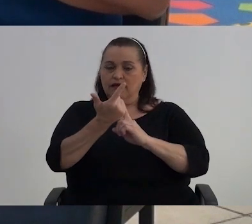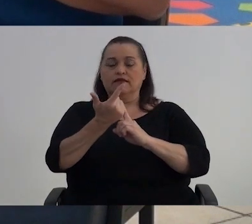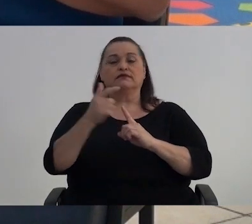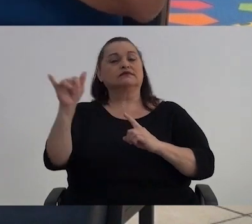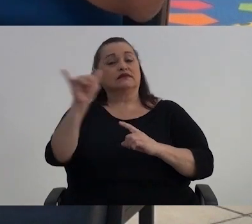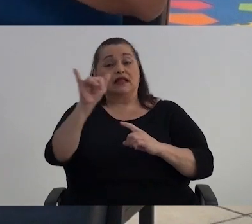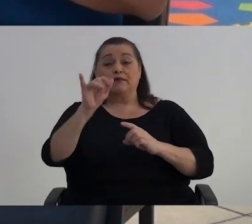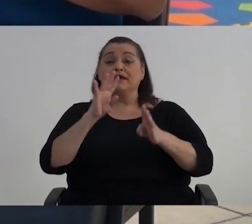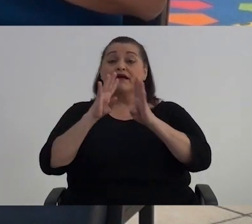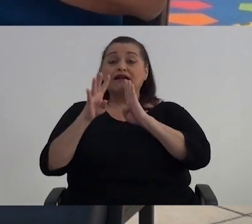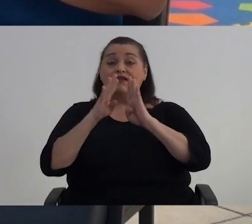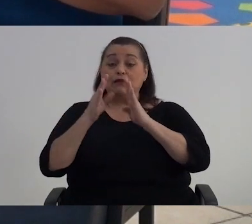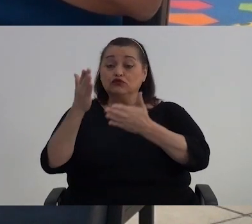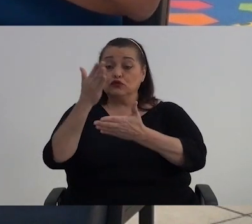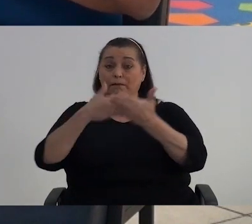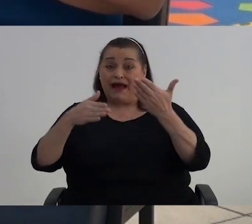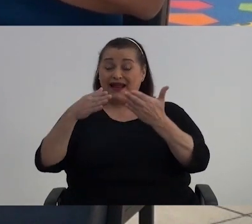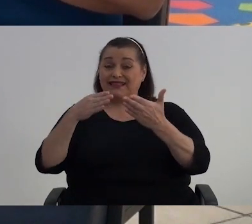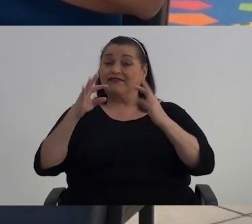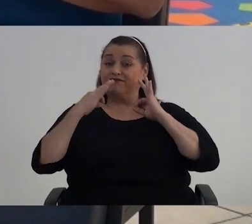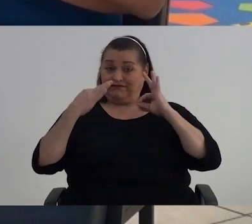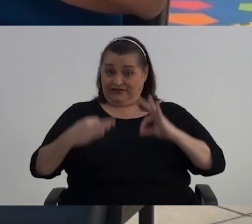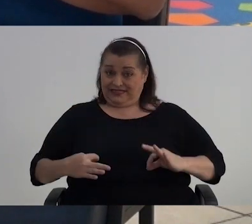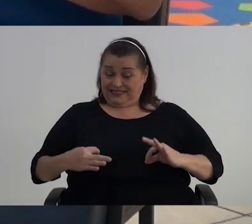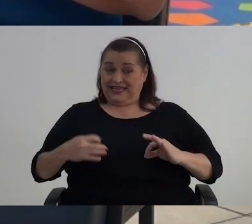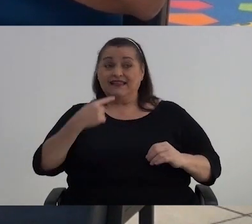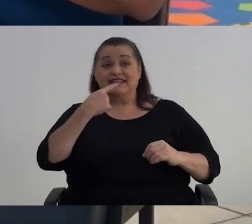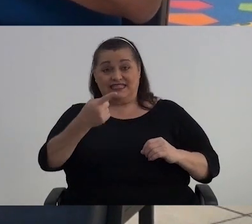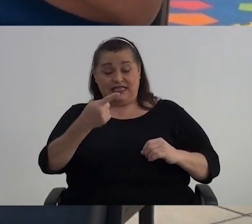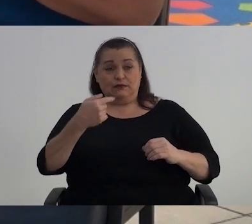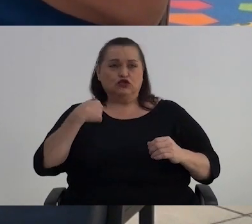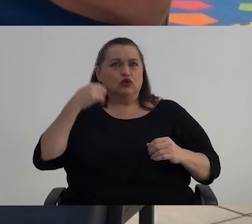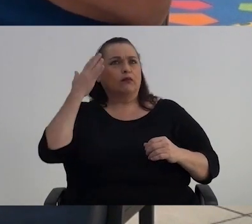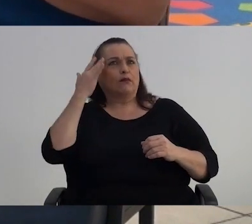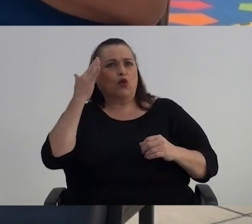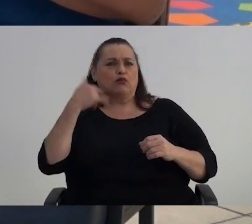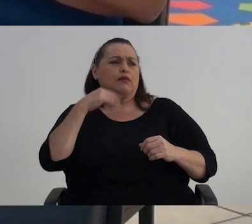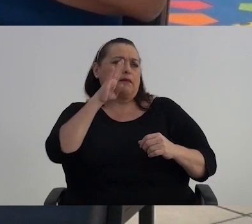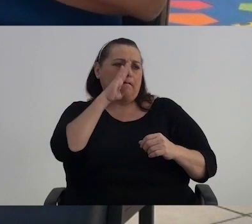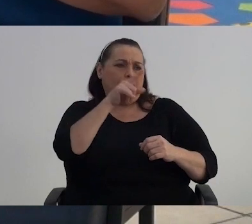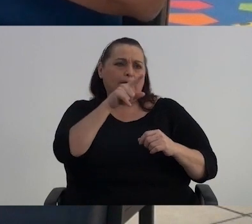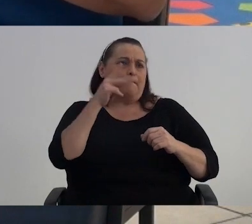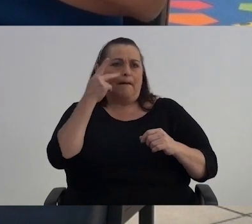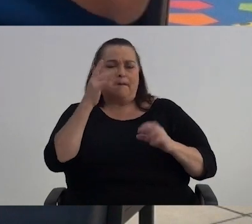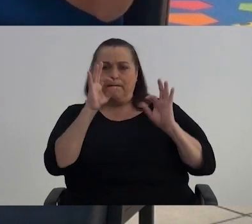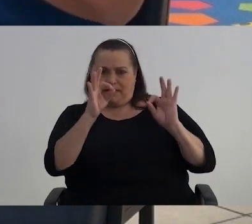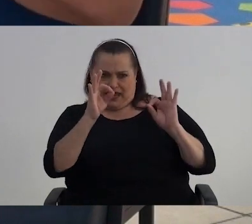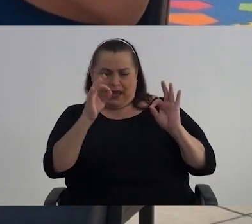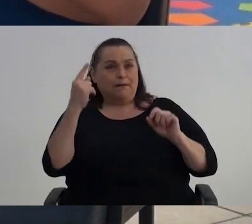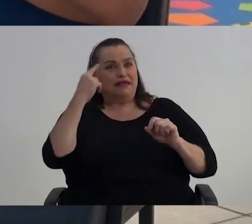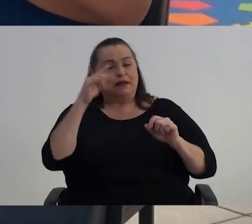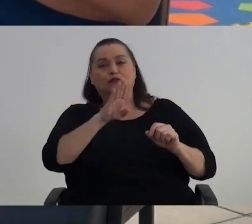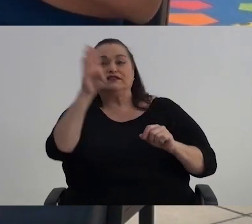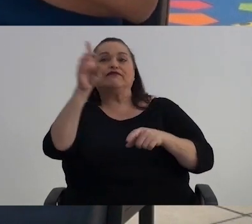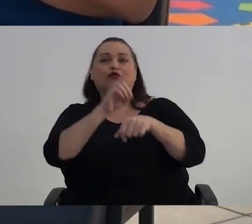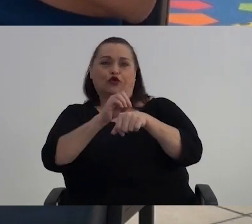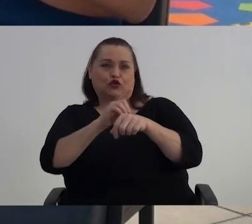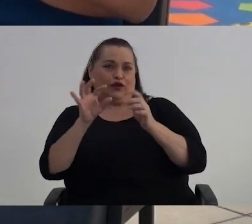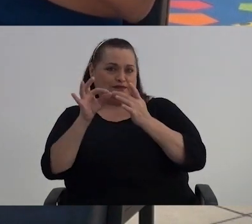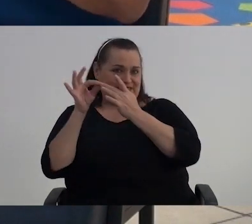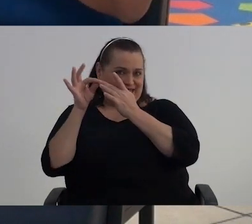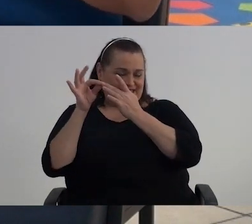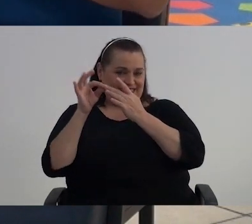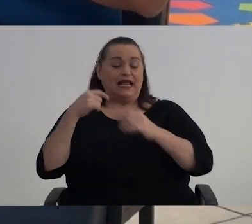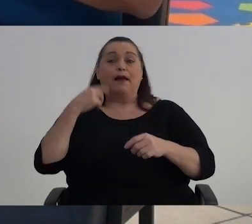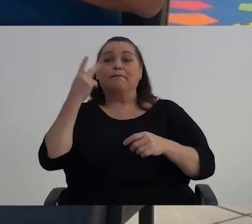y cuando hablamos de la parte física decimos bueno me preocupa cómo está mi mamá o mi papá y pensamos llémonos a geriatra ¿Verdad?